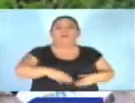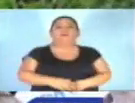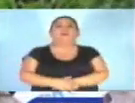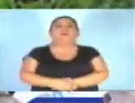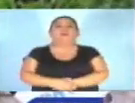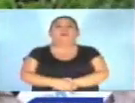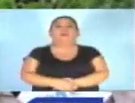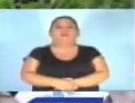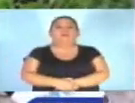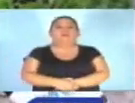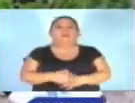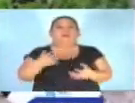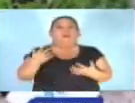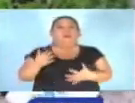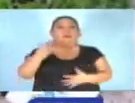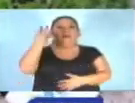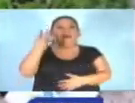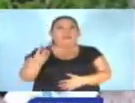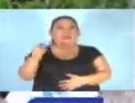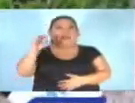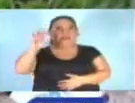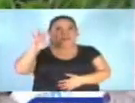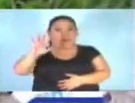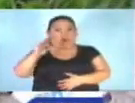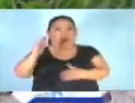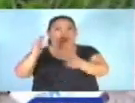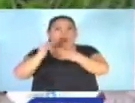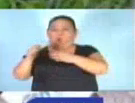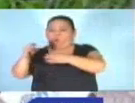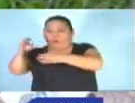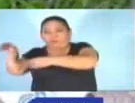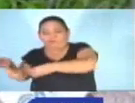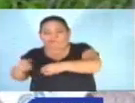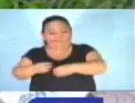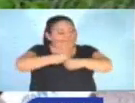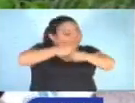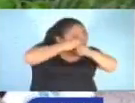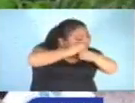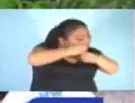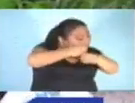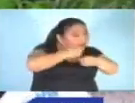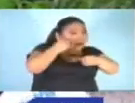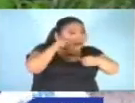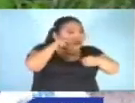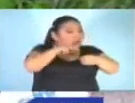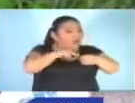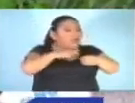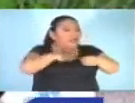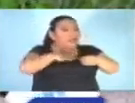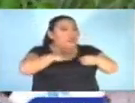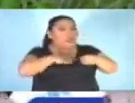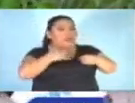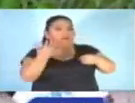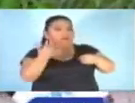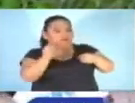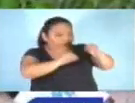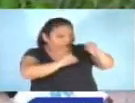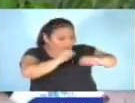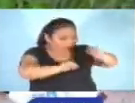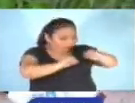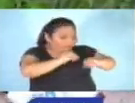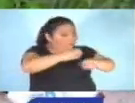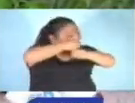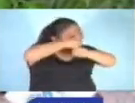hasta 5 días en algún laboratorio. Esto es porque esa prueba exige que exista una serie de elementos de cultivo,